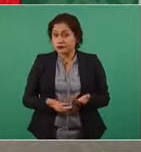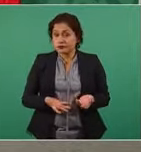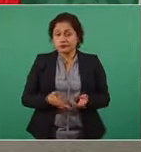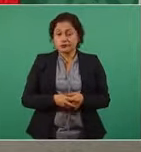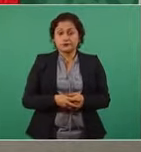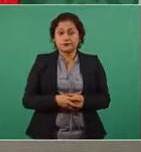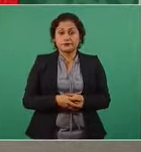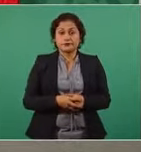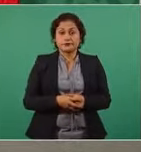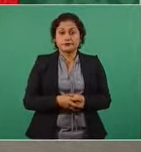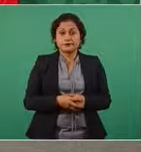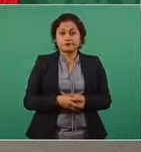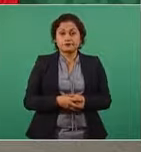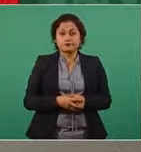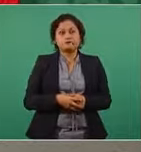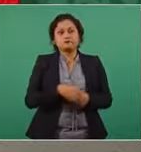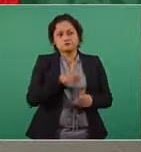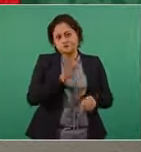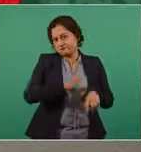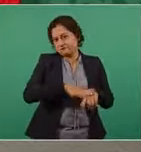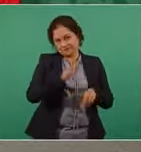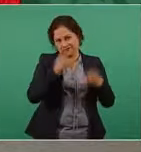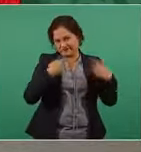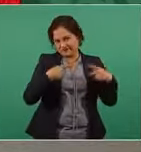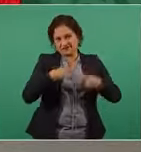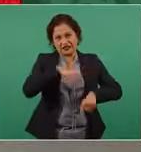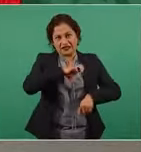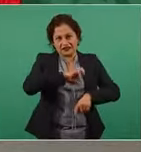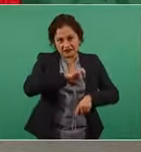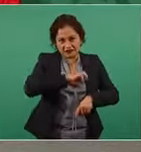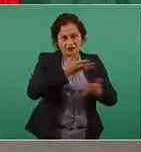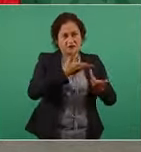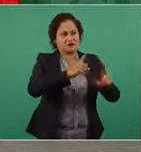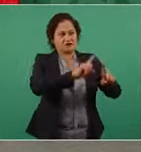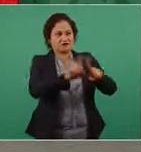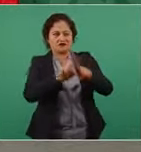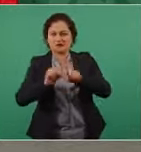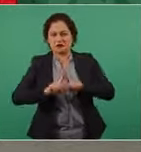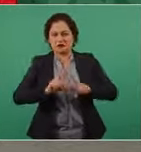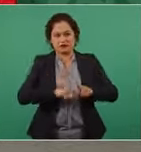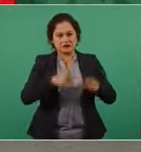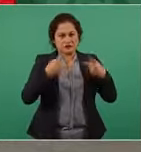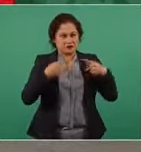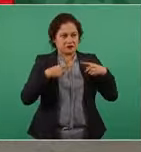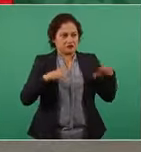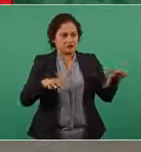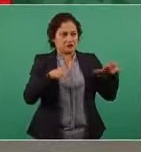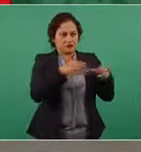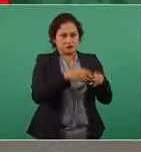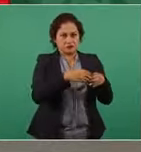con entrenadores, todos, personas, varios viajes.